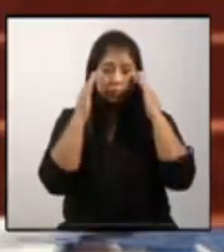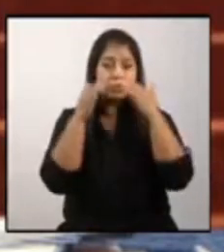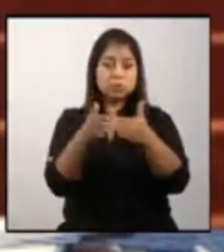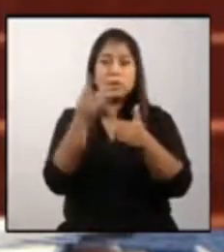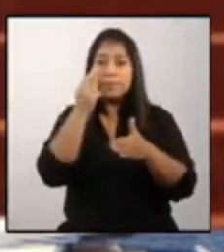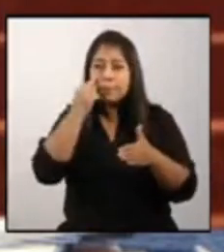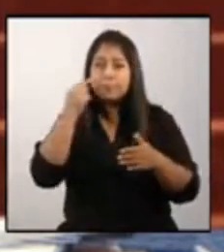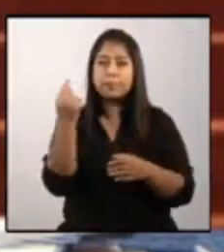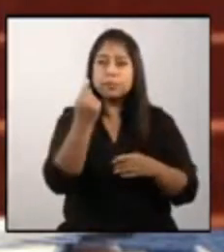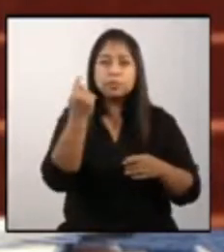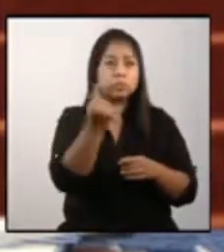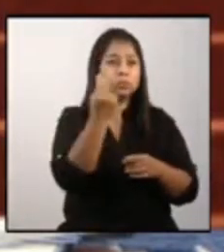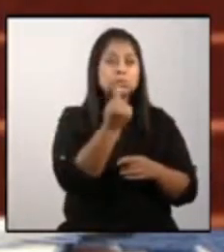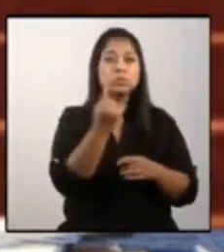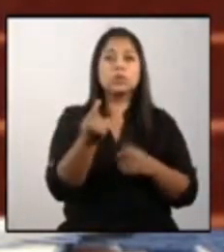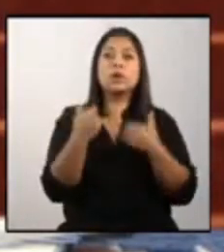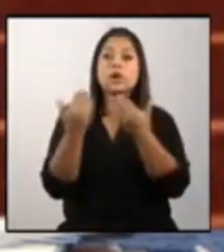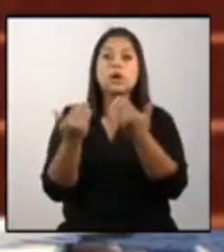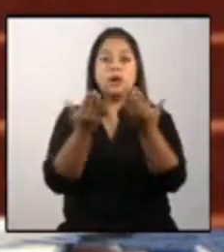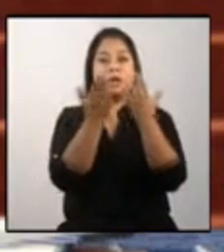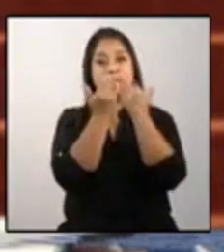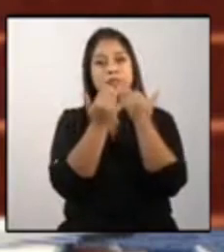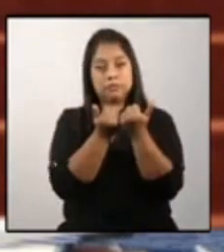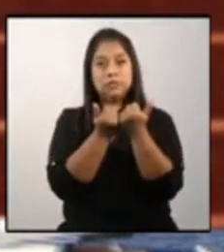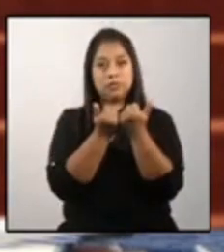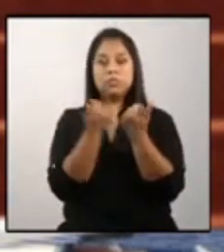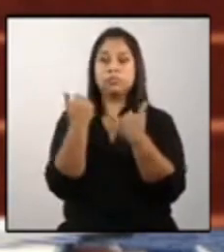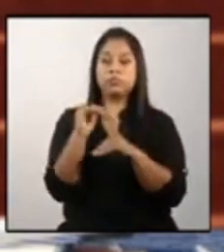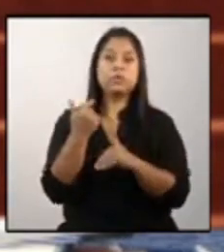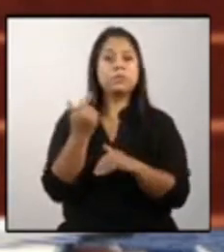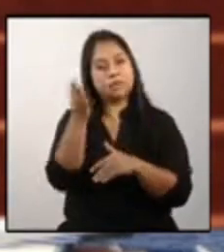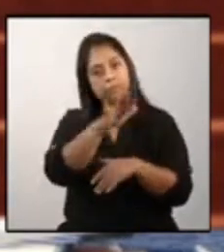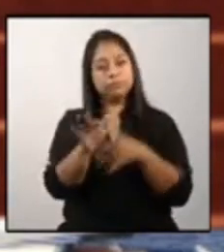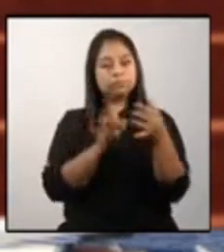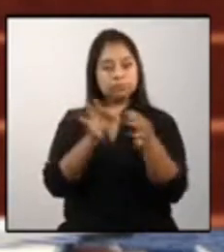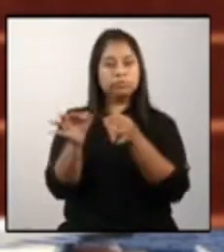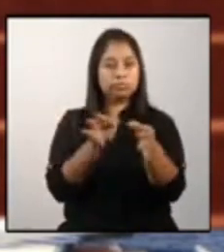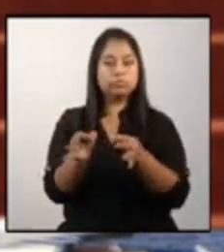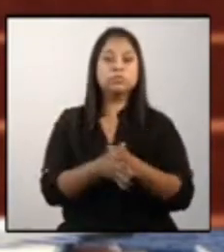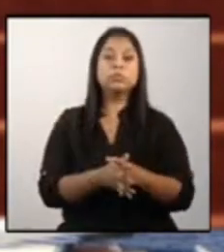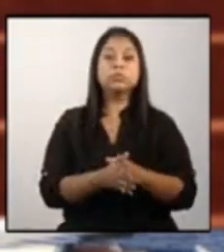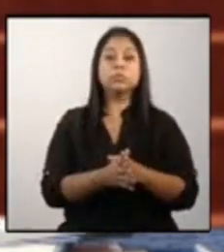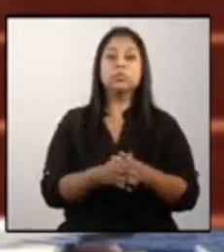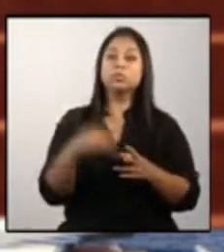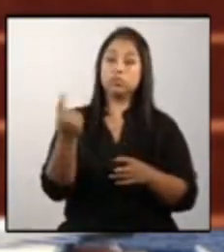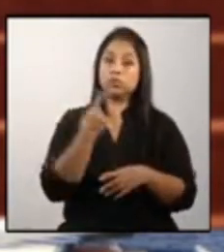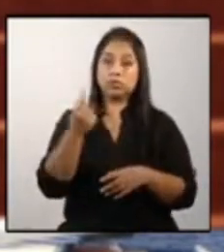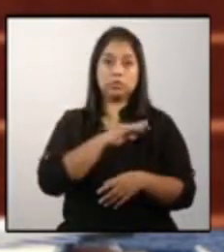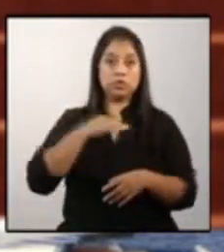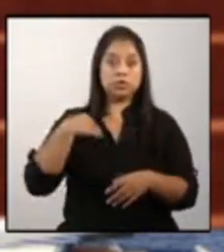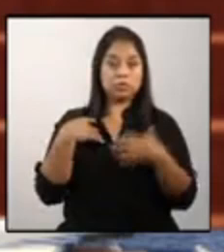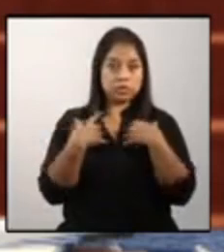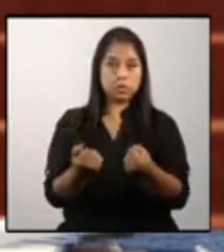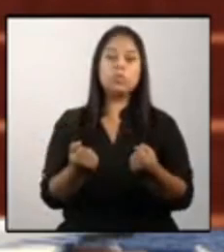búsqueda de darle alimentos suplementarios a los niños como lo explicaremos más adelante todos, el Ministerio de